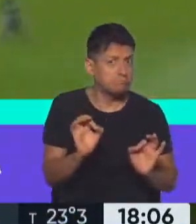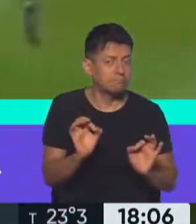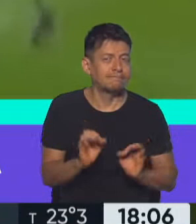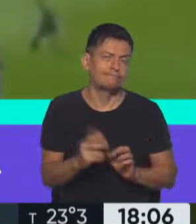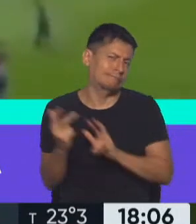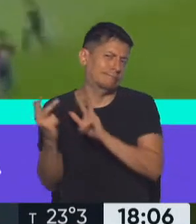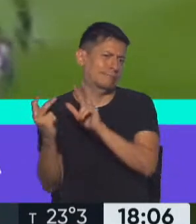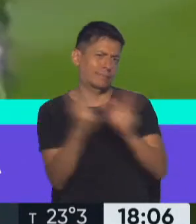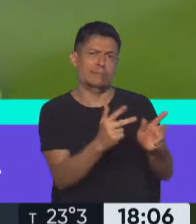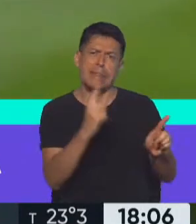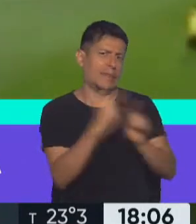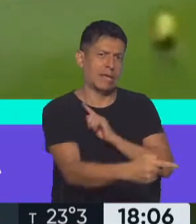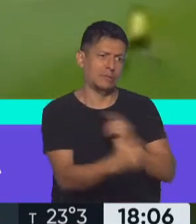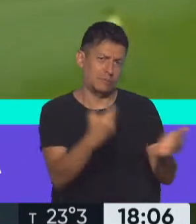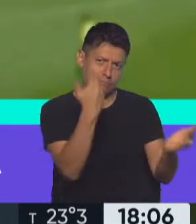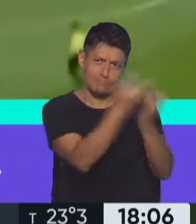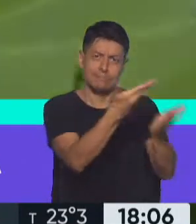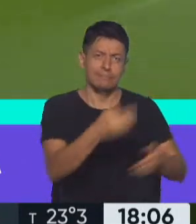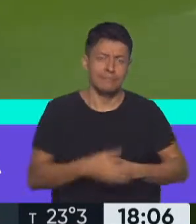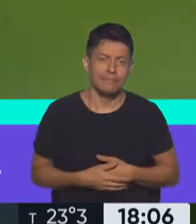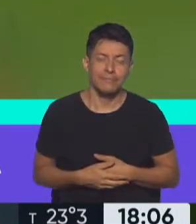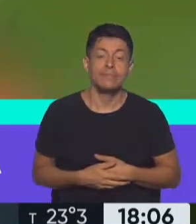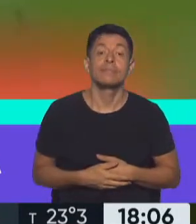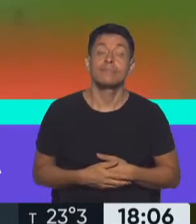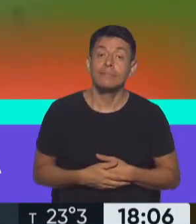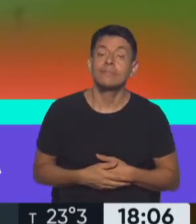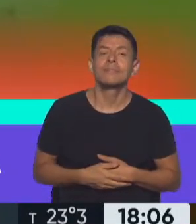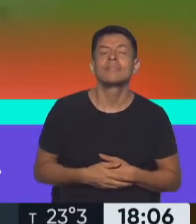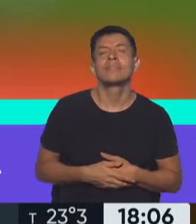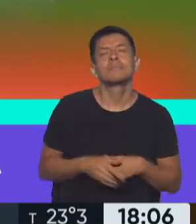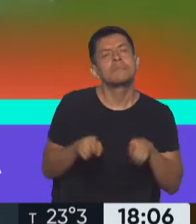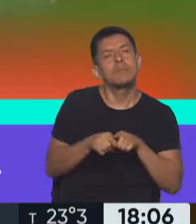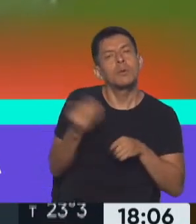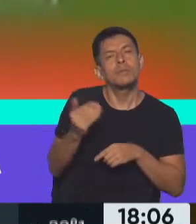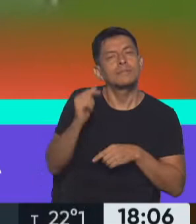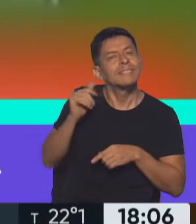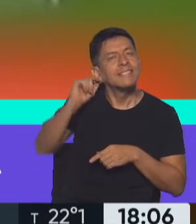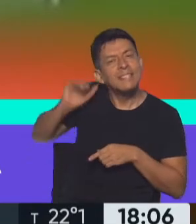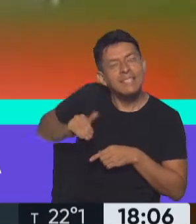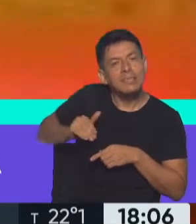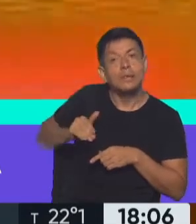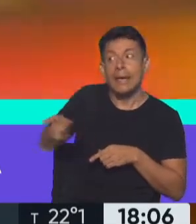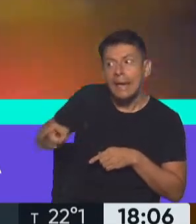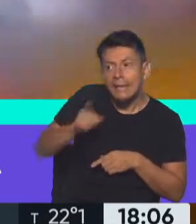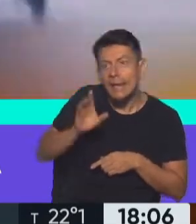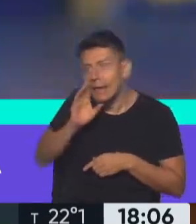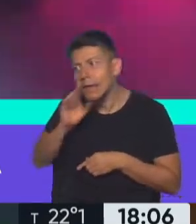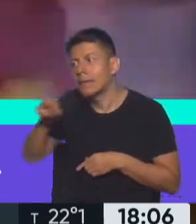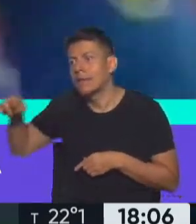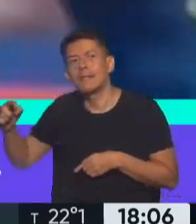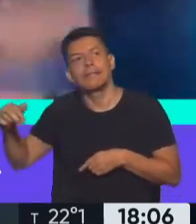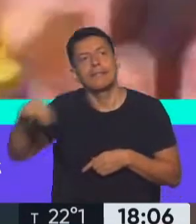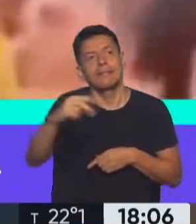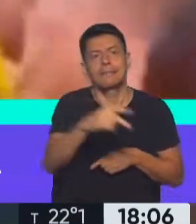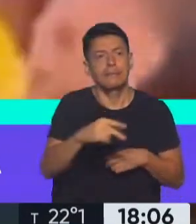indirecta, bien directo la cuestión, ¿no? El problema es que es como, ¿viste? Cuando sos chiquito que le decís, andá y decile tal cosa, y va a alguien y se lo dice. Pero están